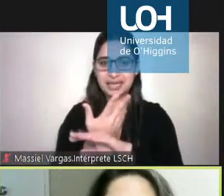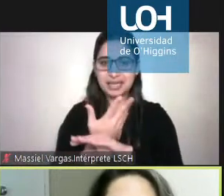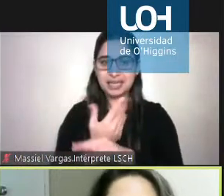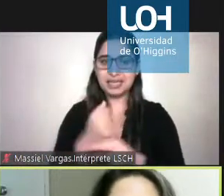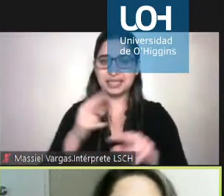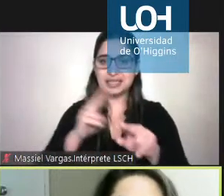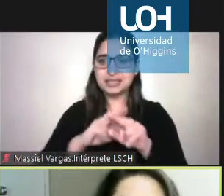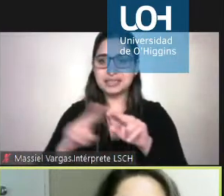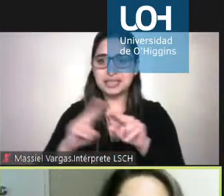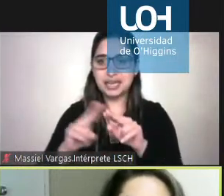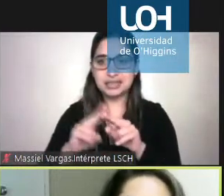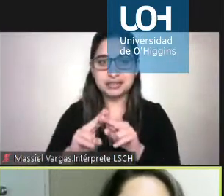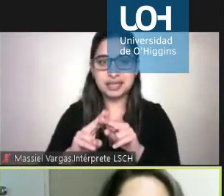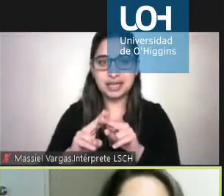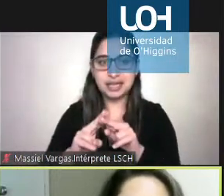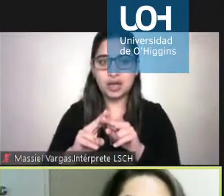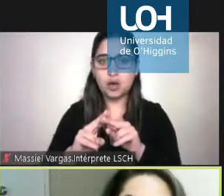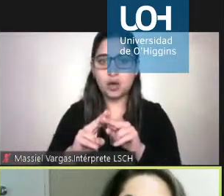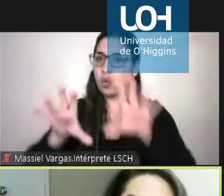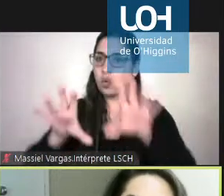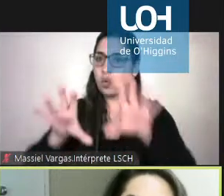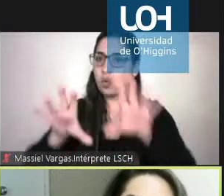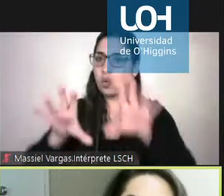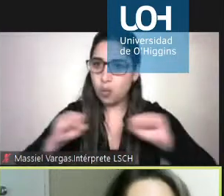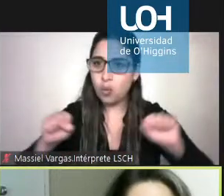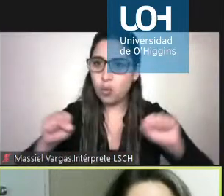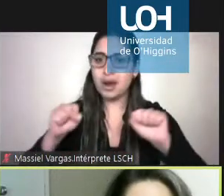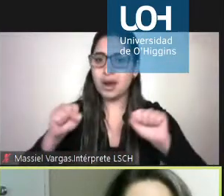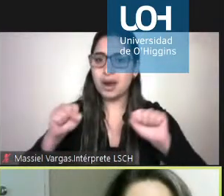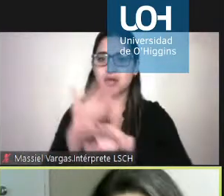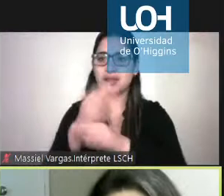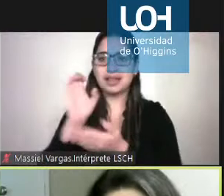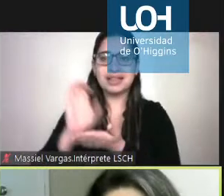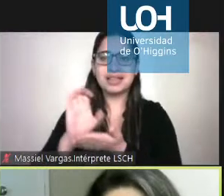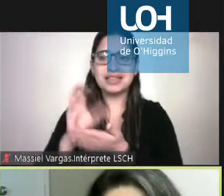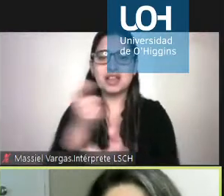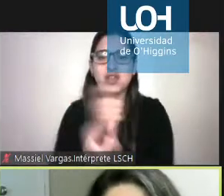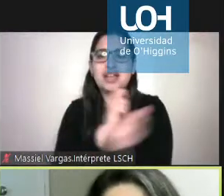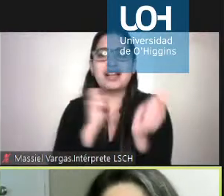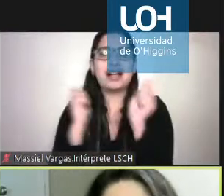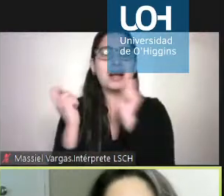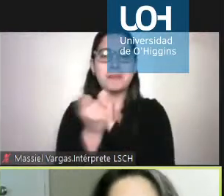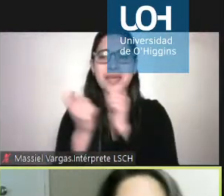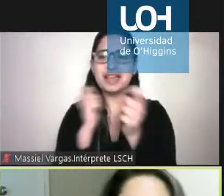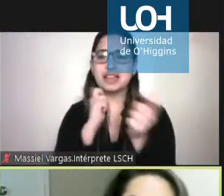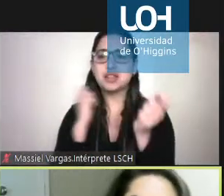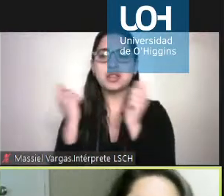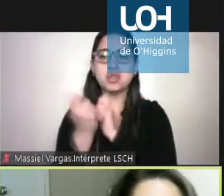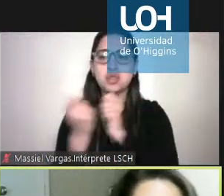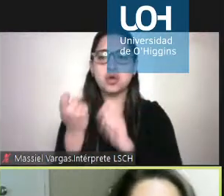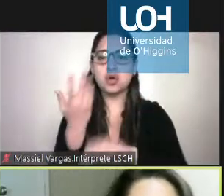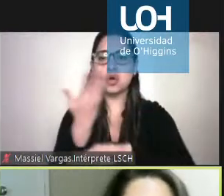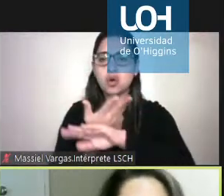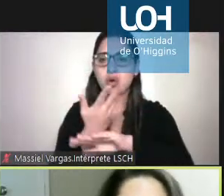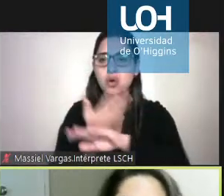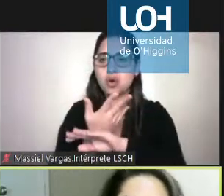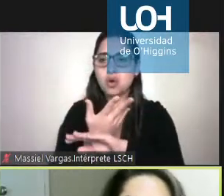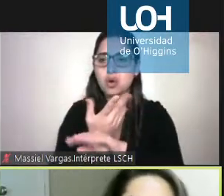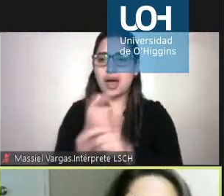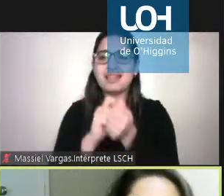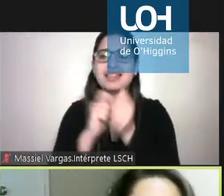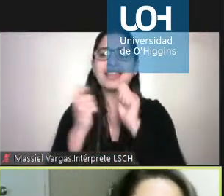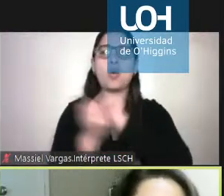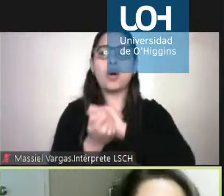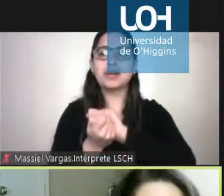la convención, un compromiso de los estados de ir cambiando, de ir modificando, tal como señalaba anteriormente Elizabeth, también la adecuación normativa,